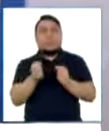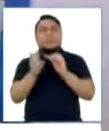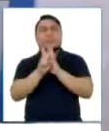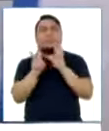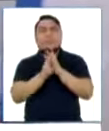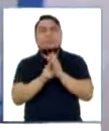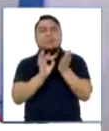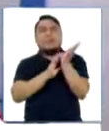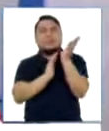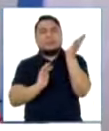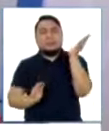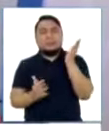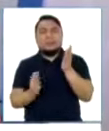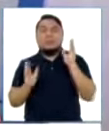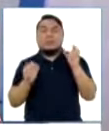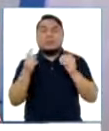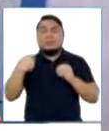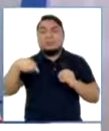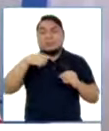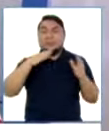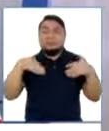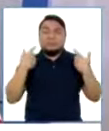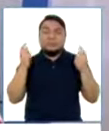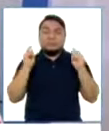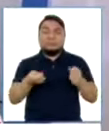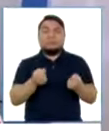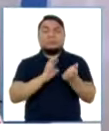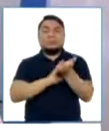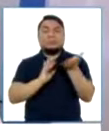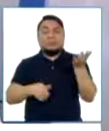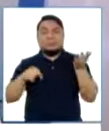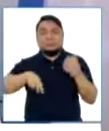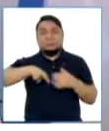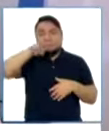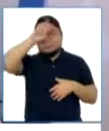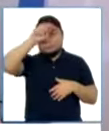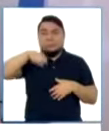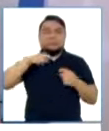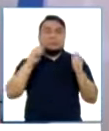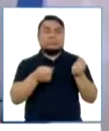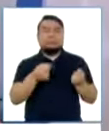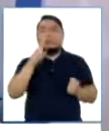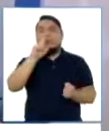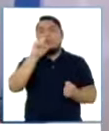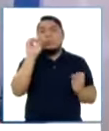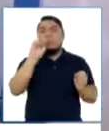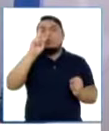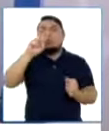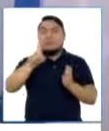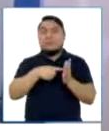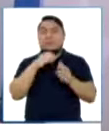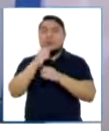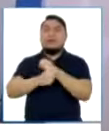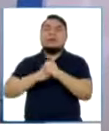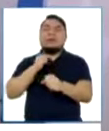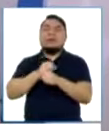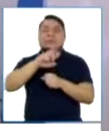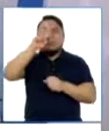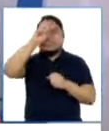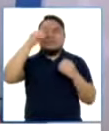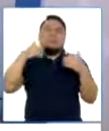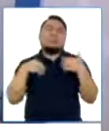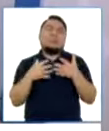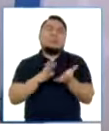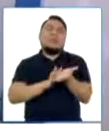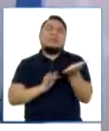voluntarios de sangre. Porque si todos los que podemos donar sangre en Perú, donamos una o dos veces por año, Perú va a tener